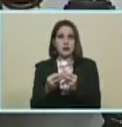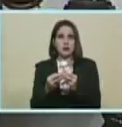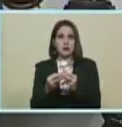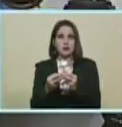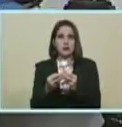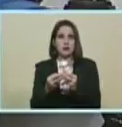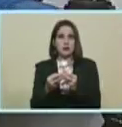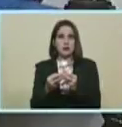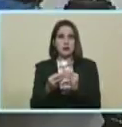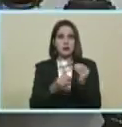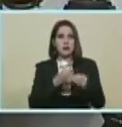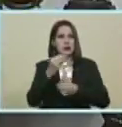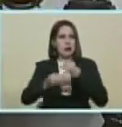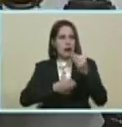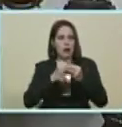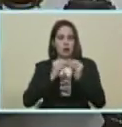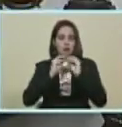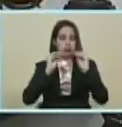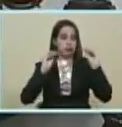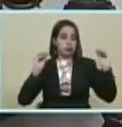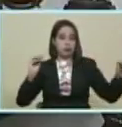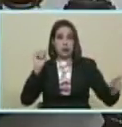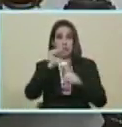Impacte Al resto De la economía